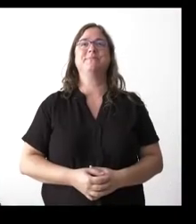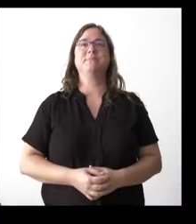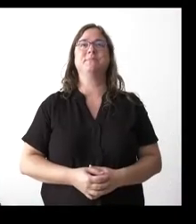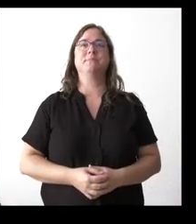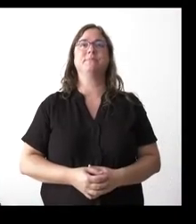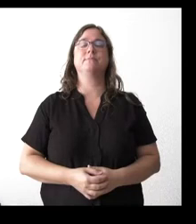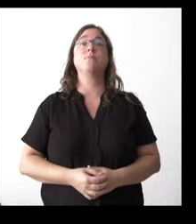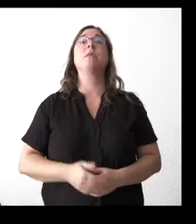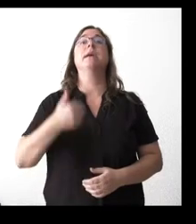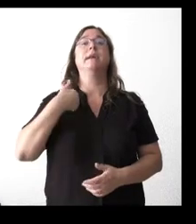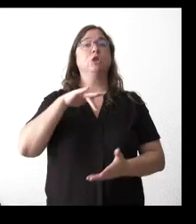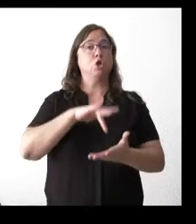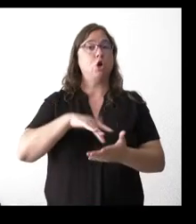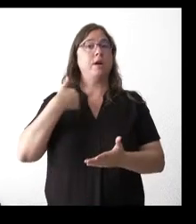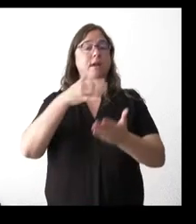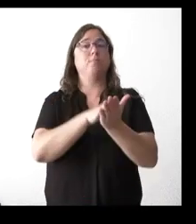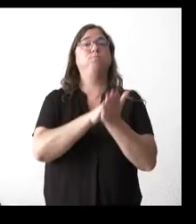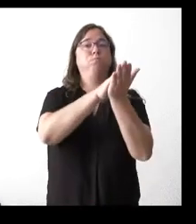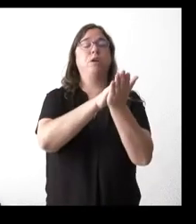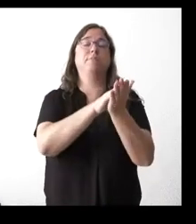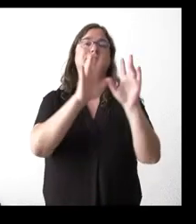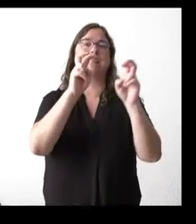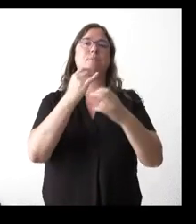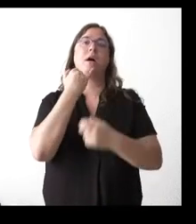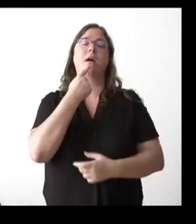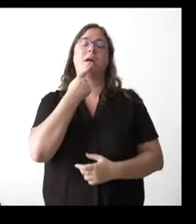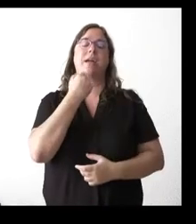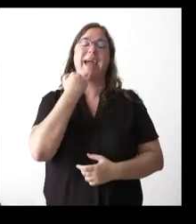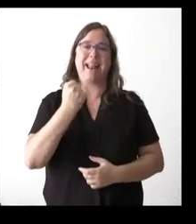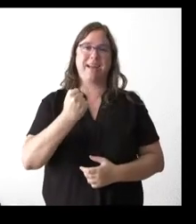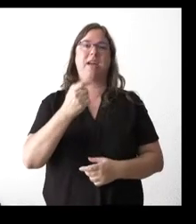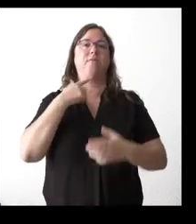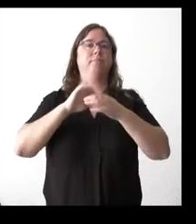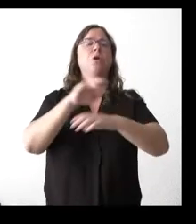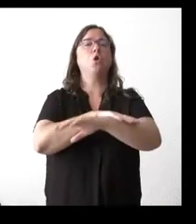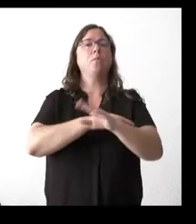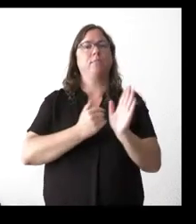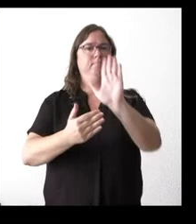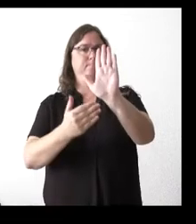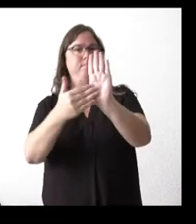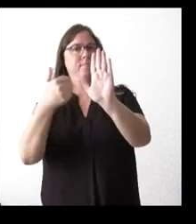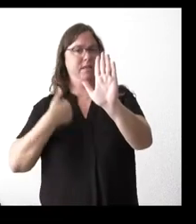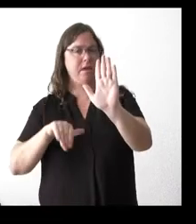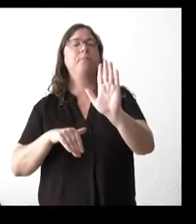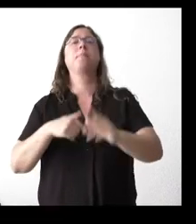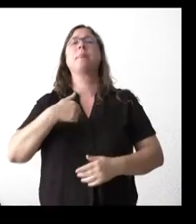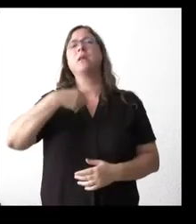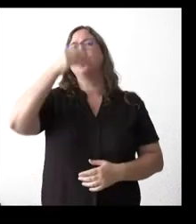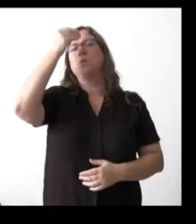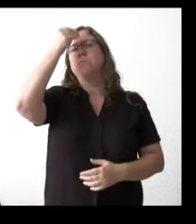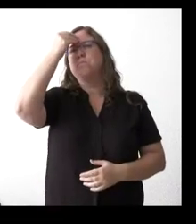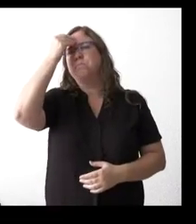Yo, una vez que se ha presentado esta propuesta en materia de energía al Gobierno con estos puntos, entiendo que decae